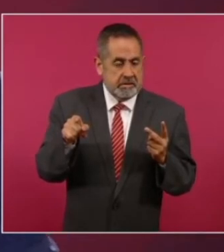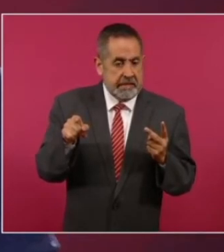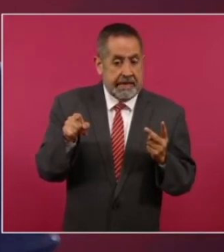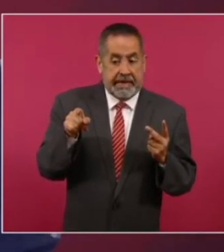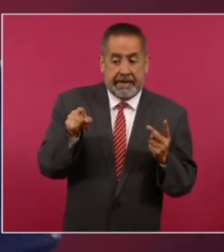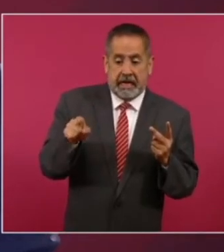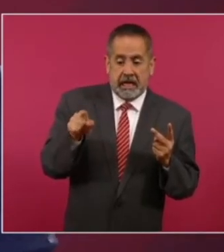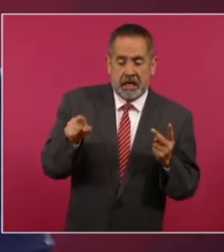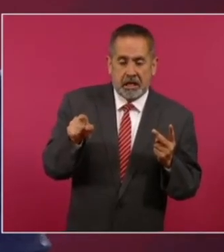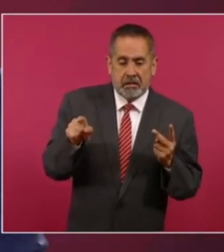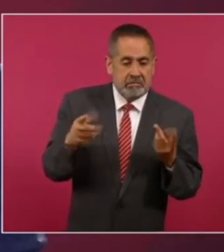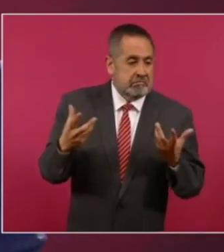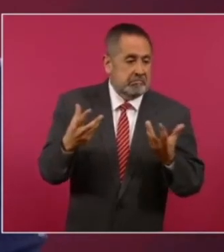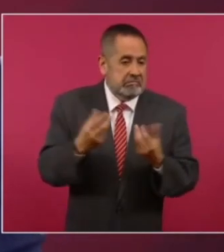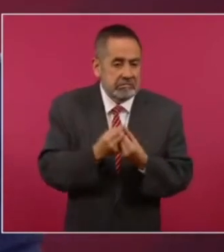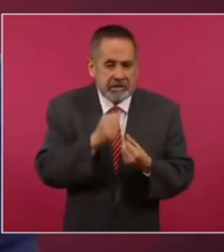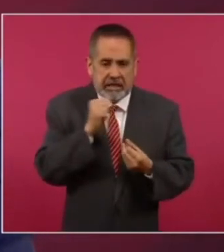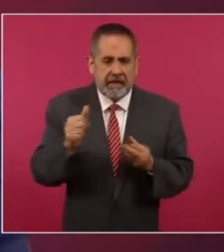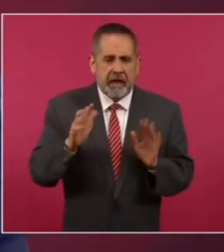está involucrado